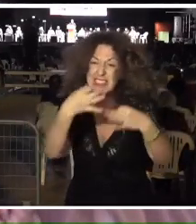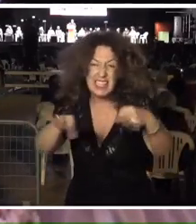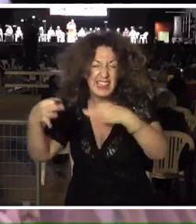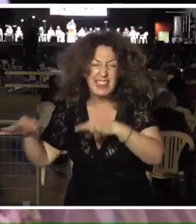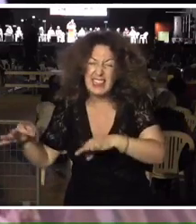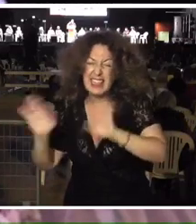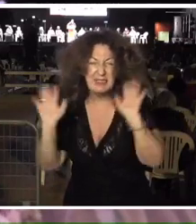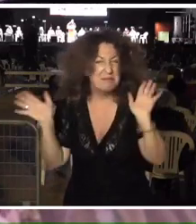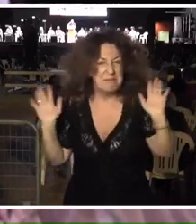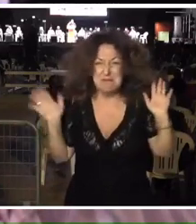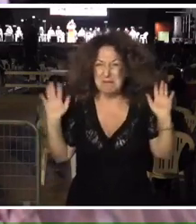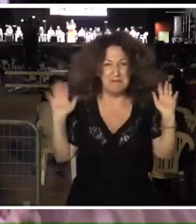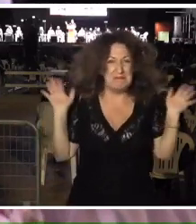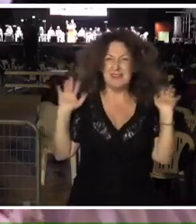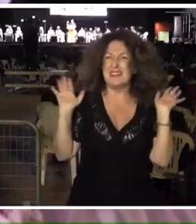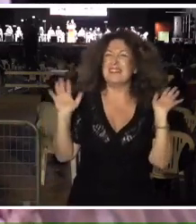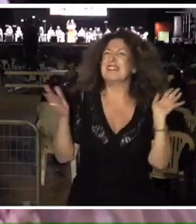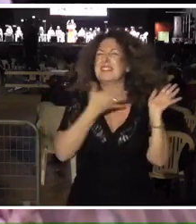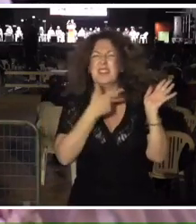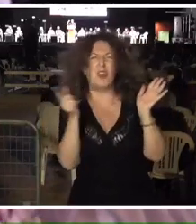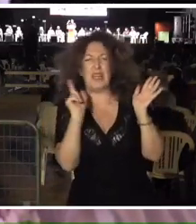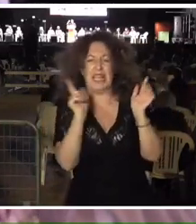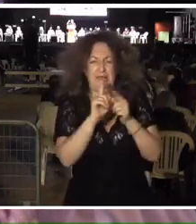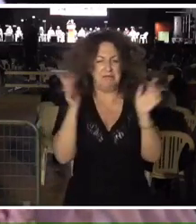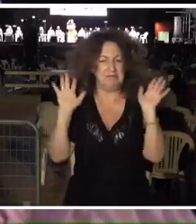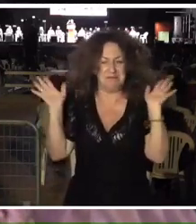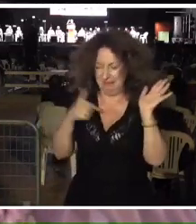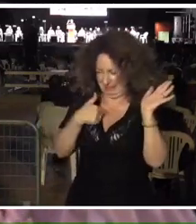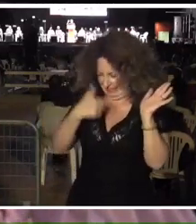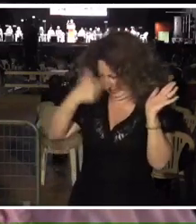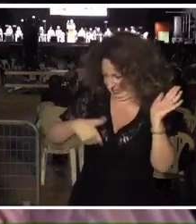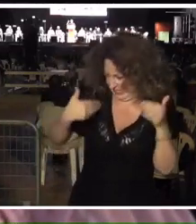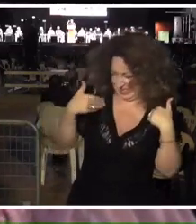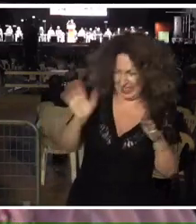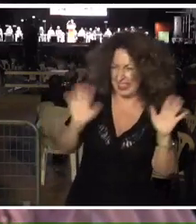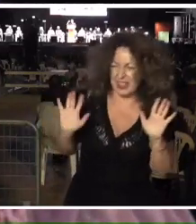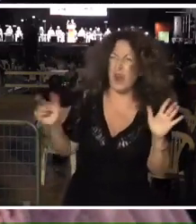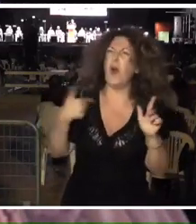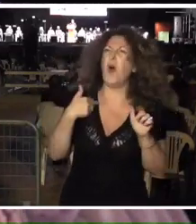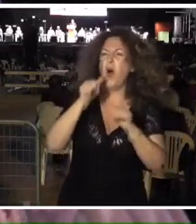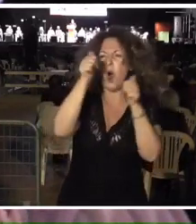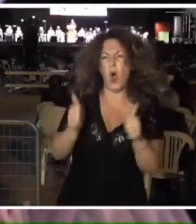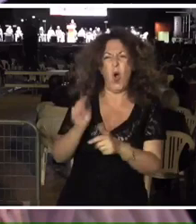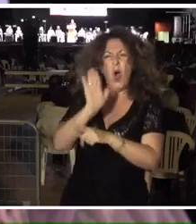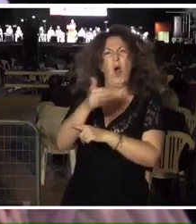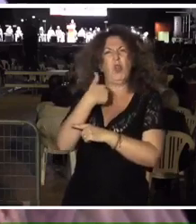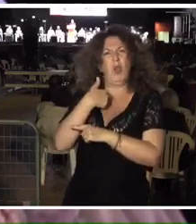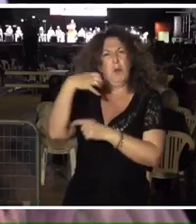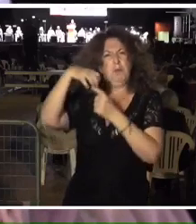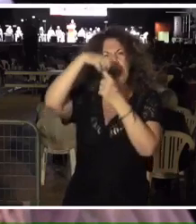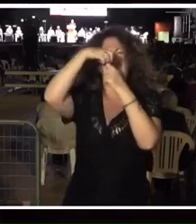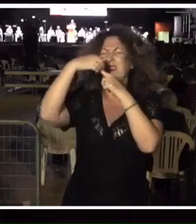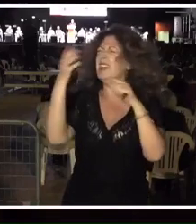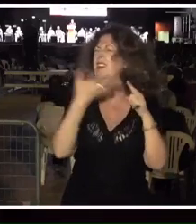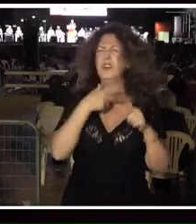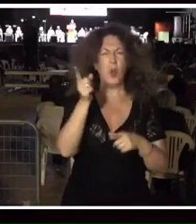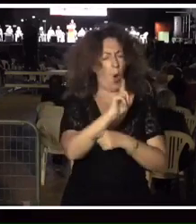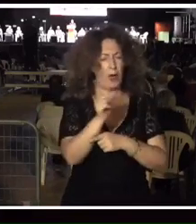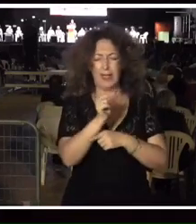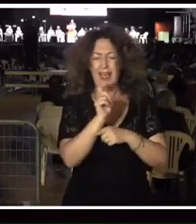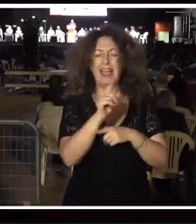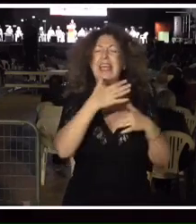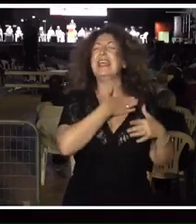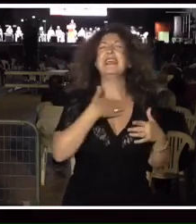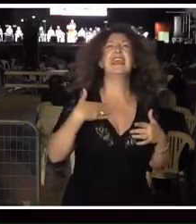jagiografías, de modelizaciones, de idealizaciones. Quería mantenerse, desde luego,